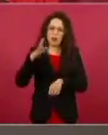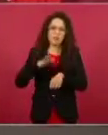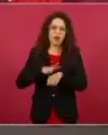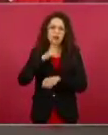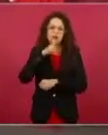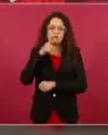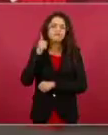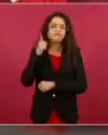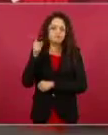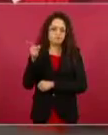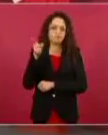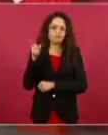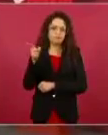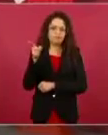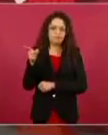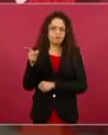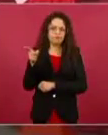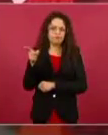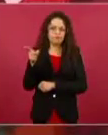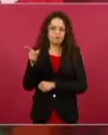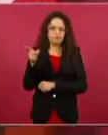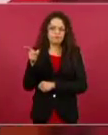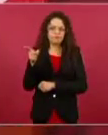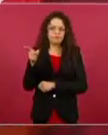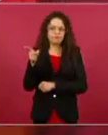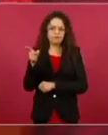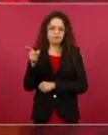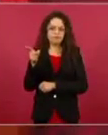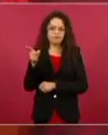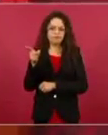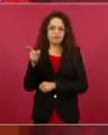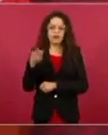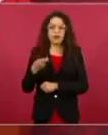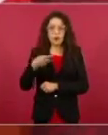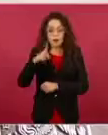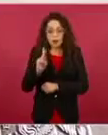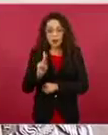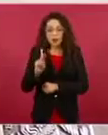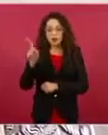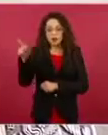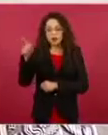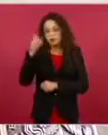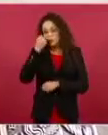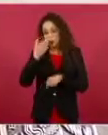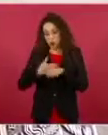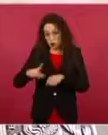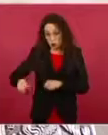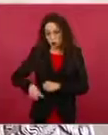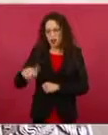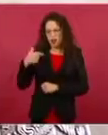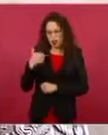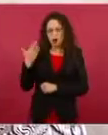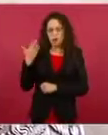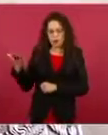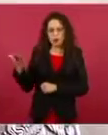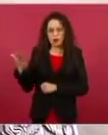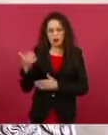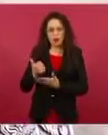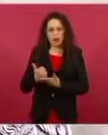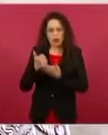pero le voy a pedir al secretario de Gobernación que